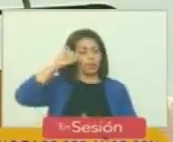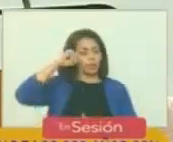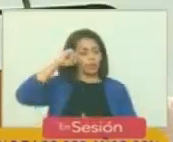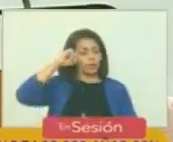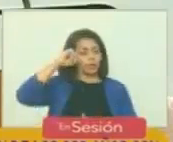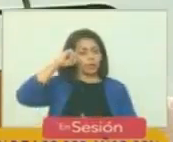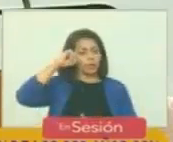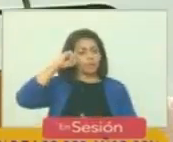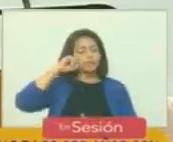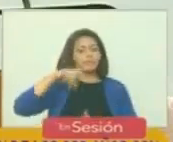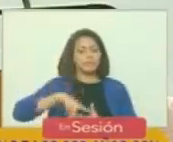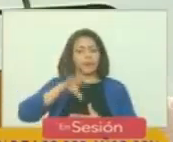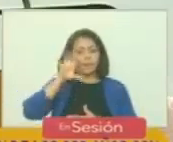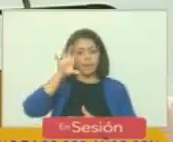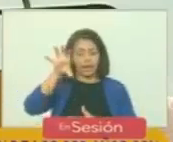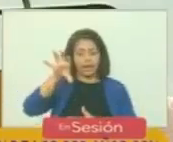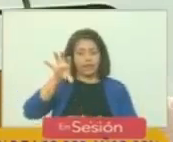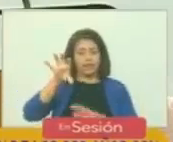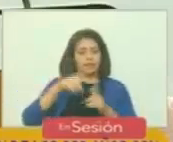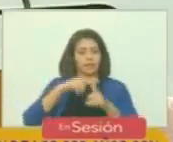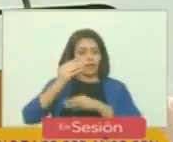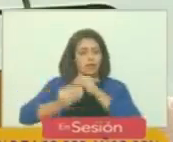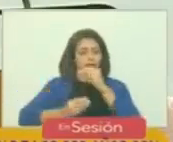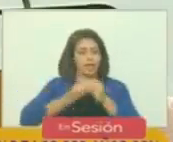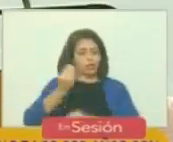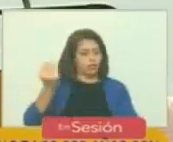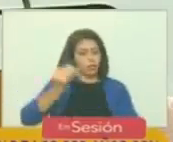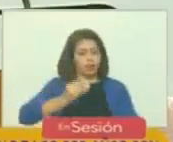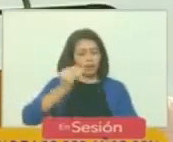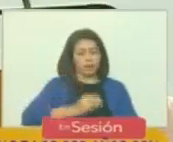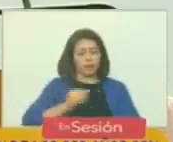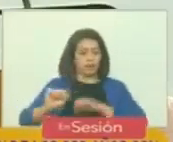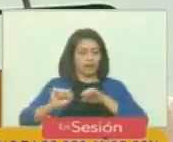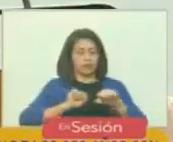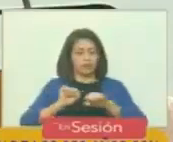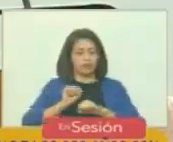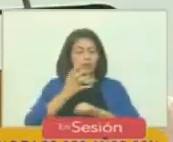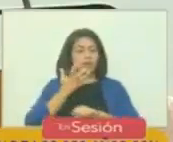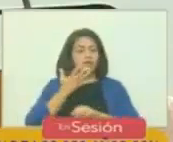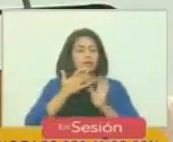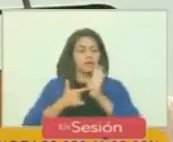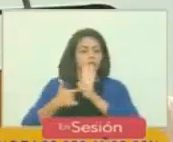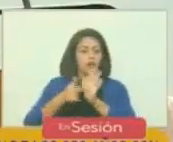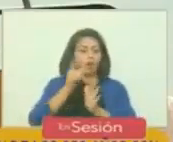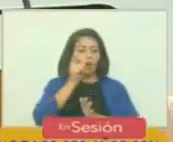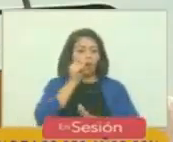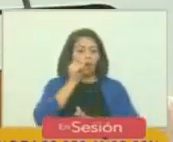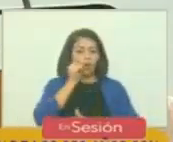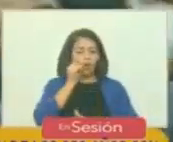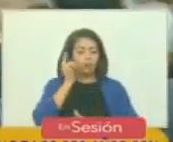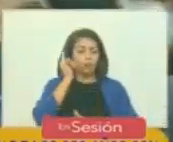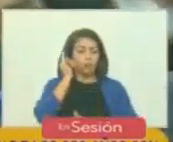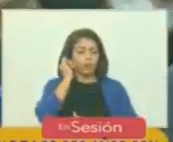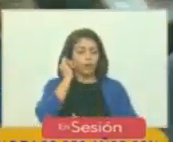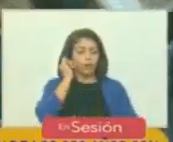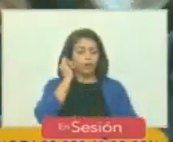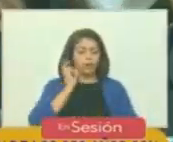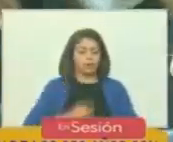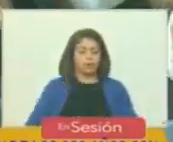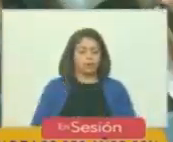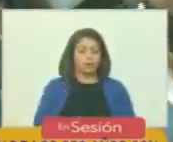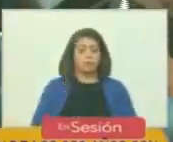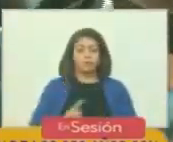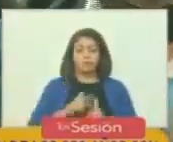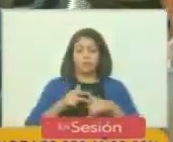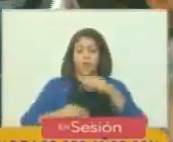que el espíritu de las naciones está forjado por la actuación ejemplar de sus hombres y sus mujeres y